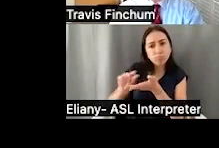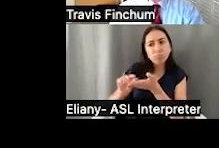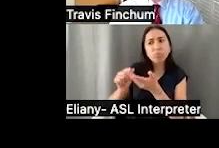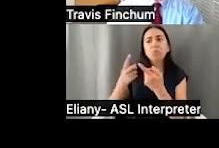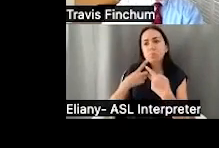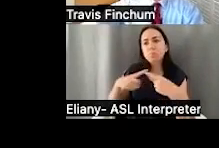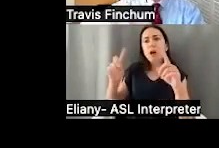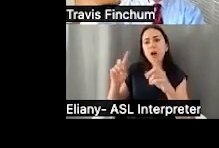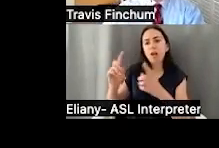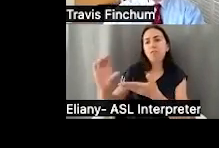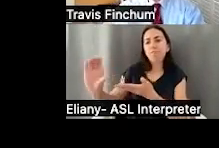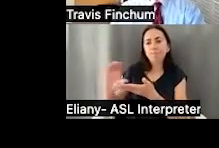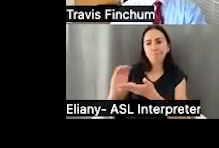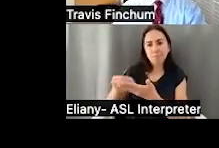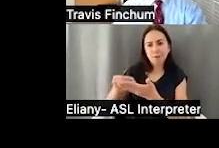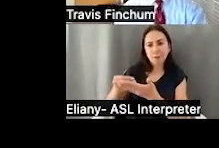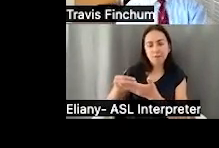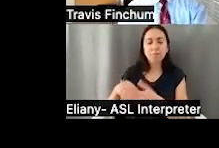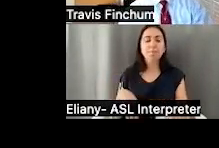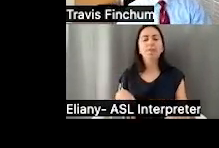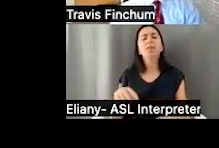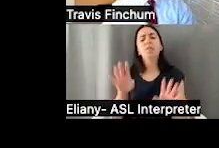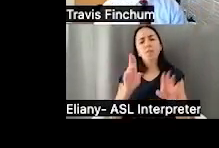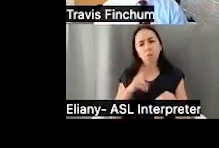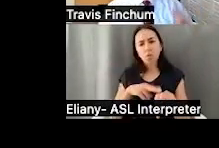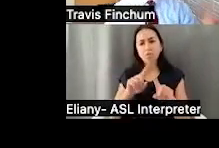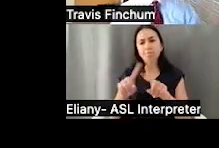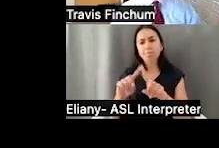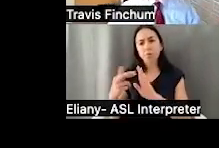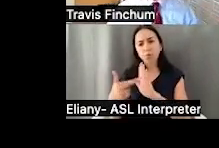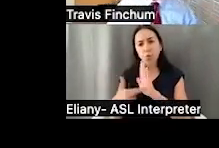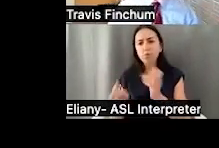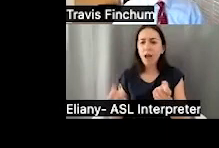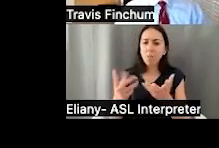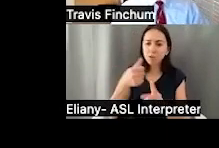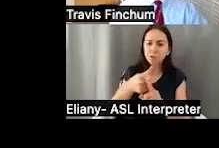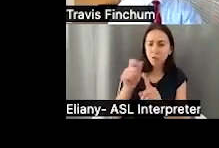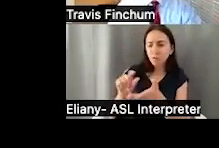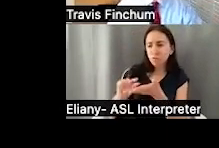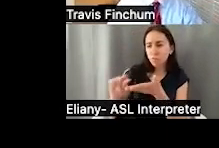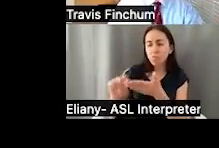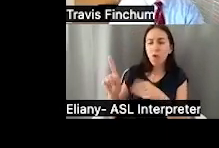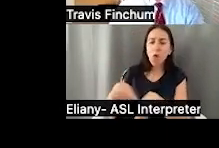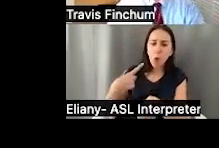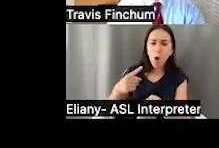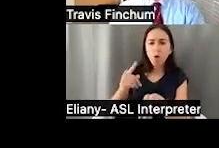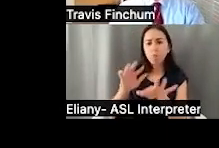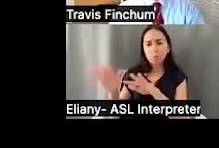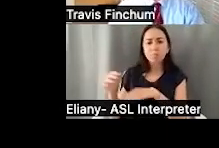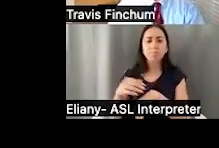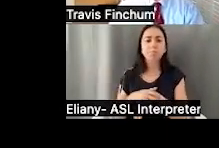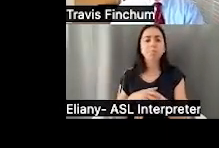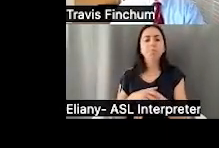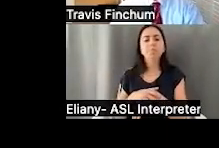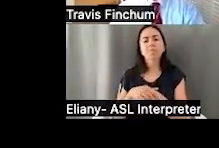sistema para poder recibir un cheque de SSDI. Hay muchísimas reglas, por ejemplo, cuánto tienes que pagar, por cuánto tiempo. Esos